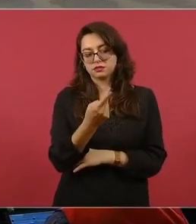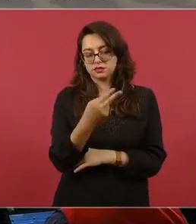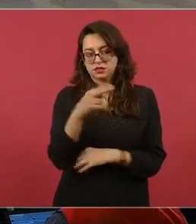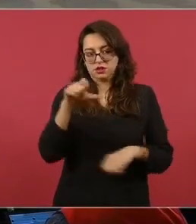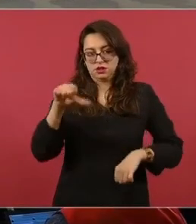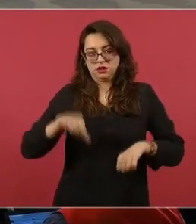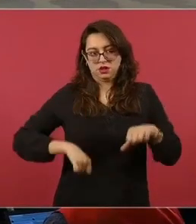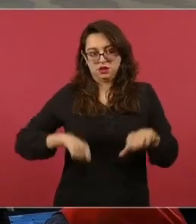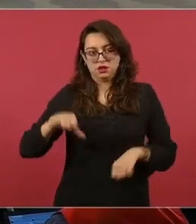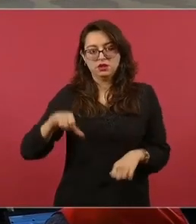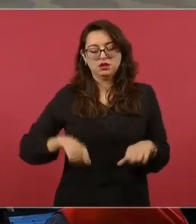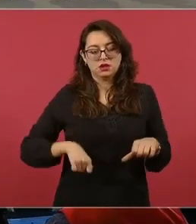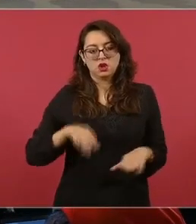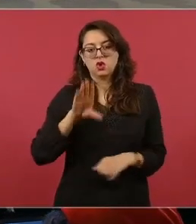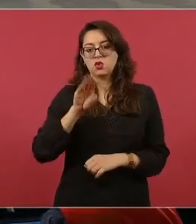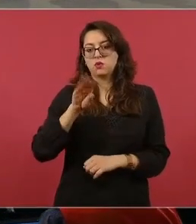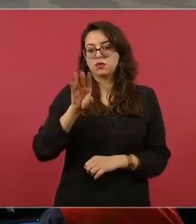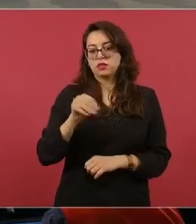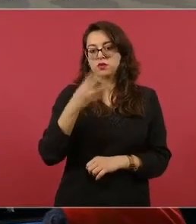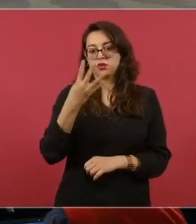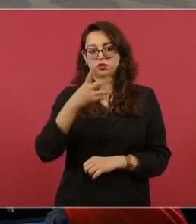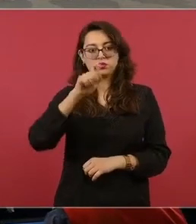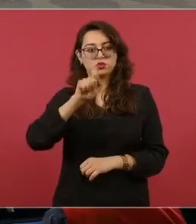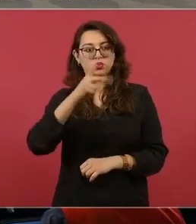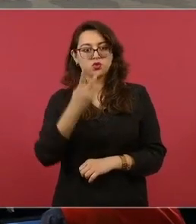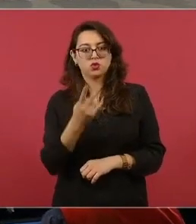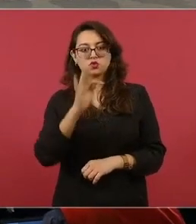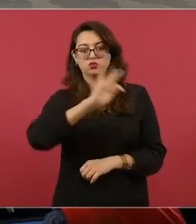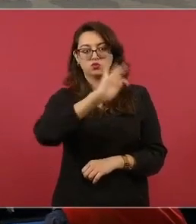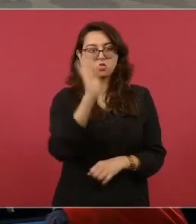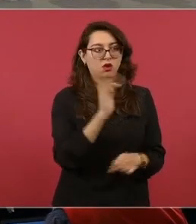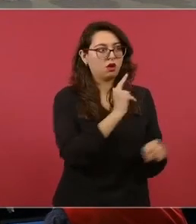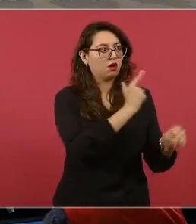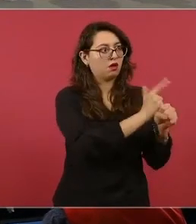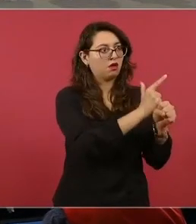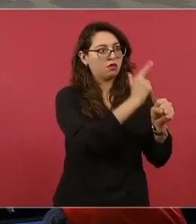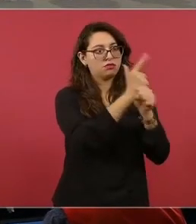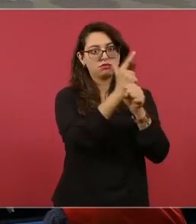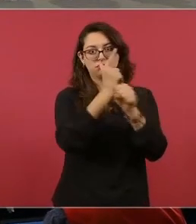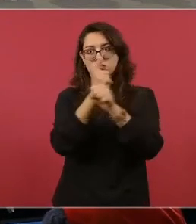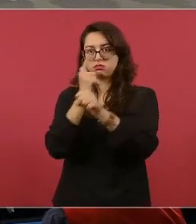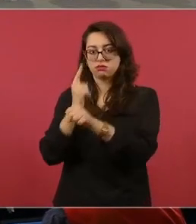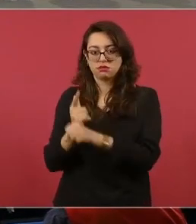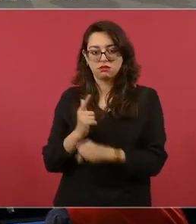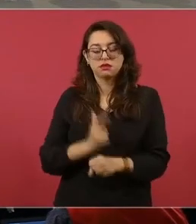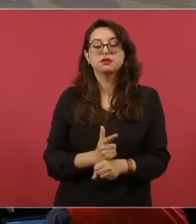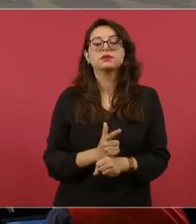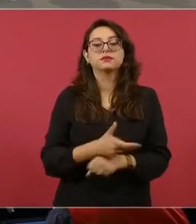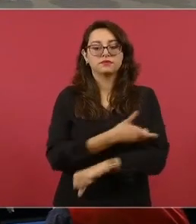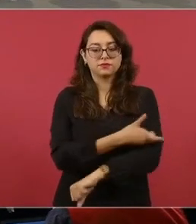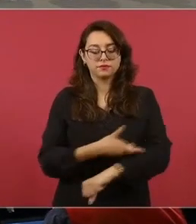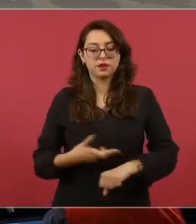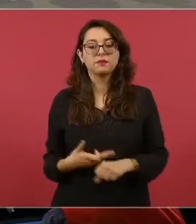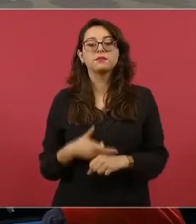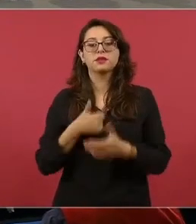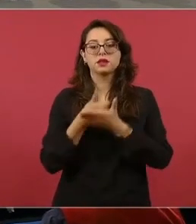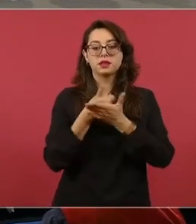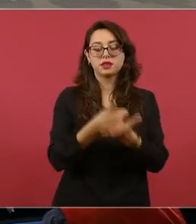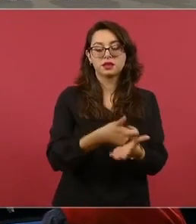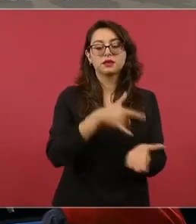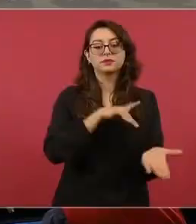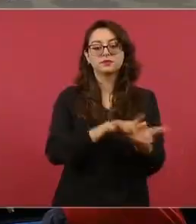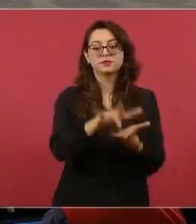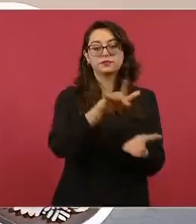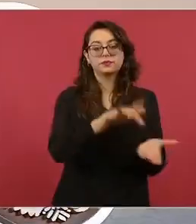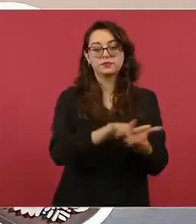ya se ha identificado al 94.2 por ciento de las familias beneficiarias y ya se ha entregado el